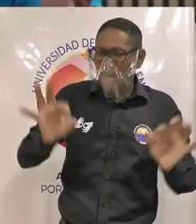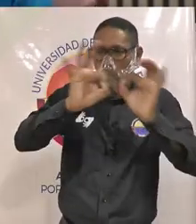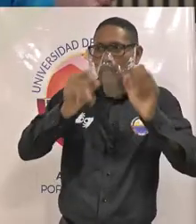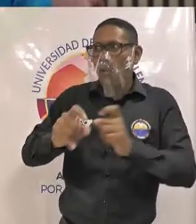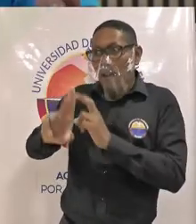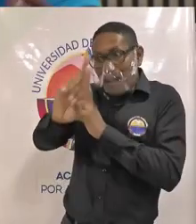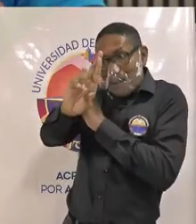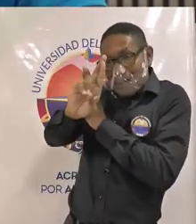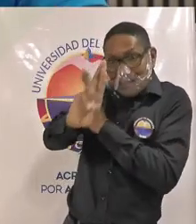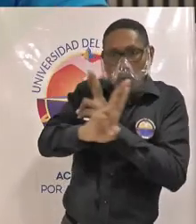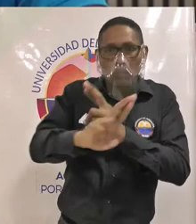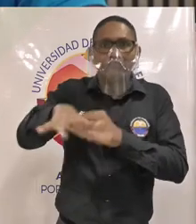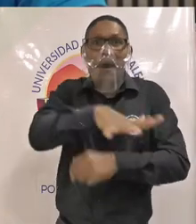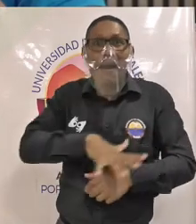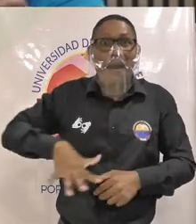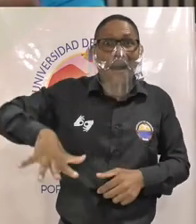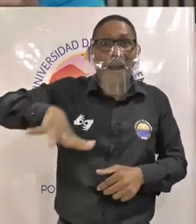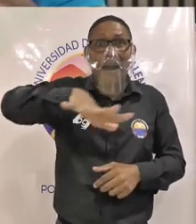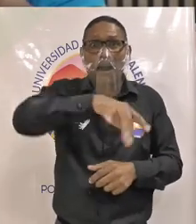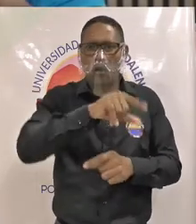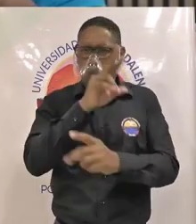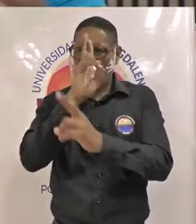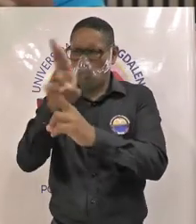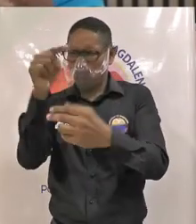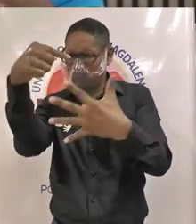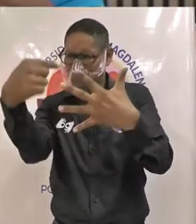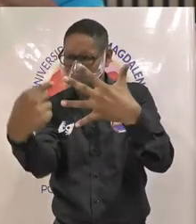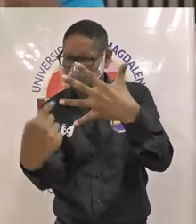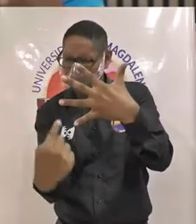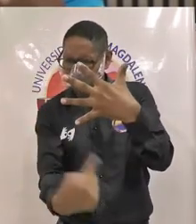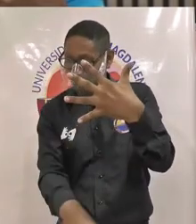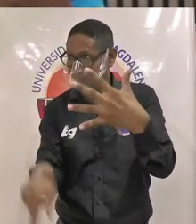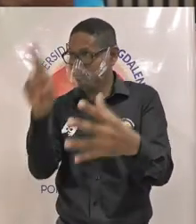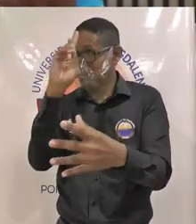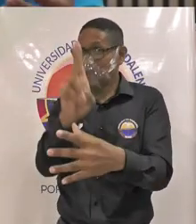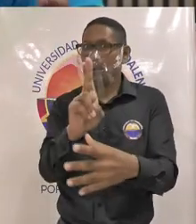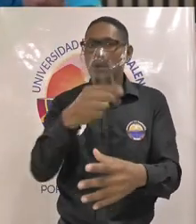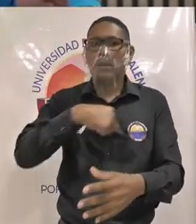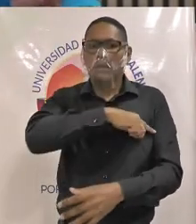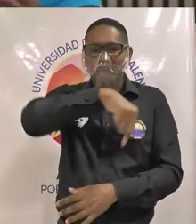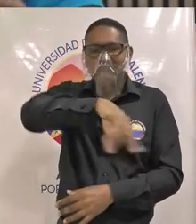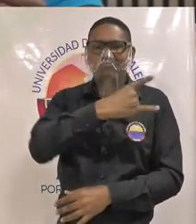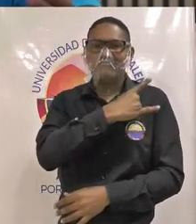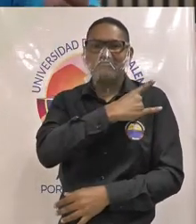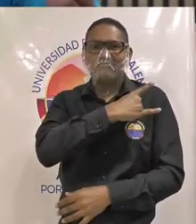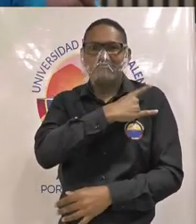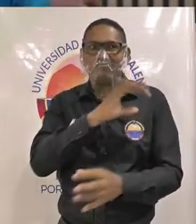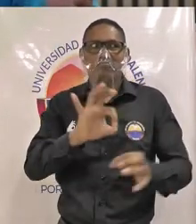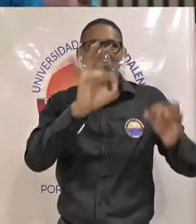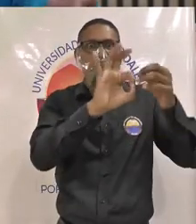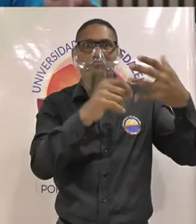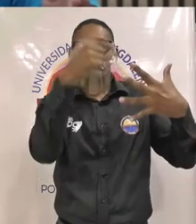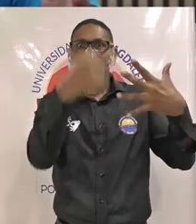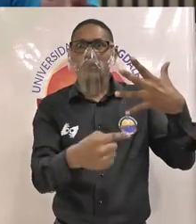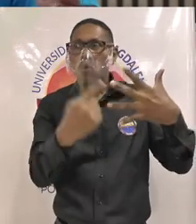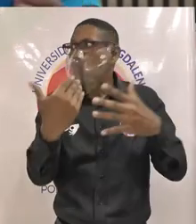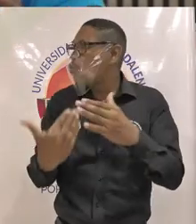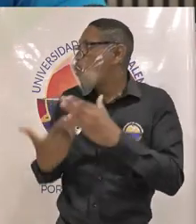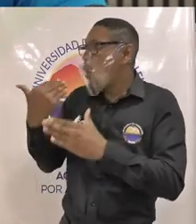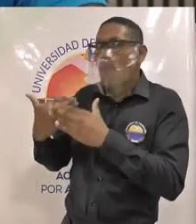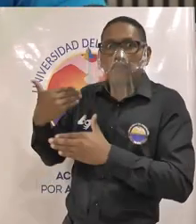diversidad de nuestro territorio necesitamos nosotros como una universidad ante los requerimientos de esta nueva década